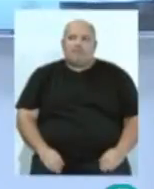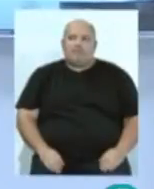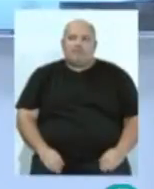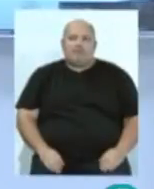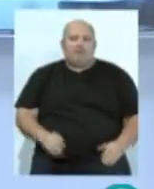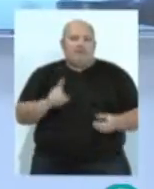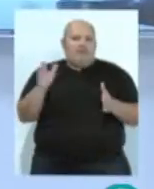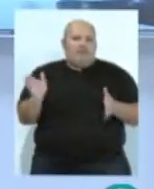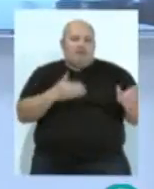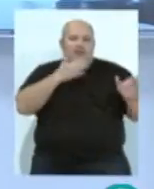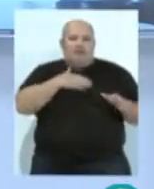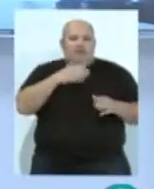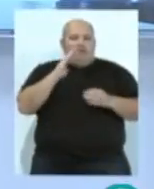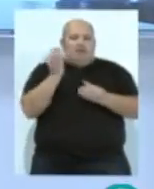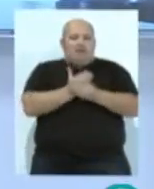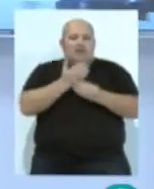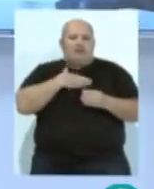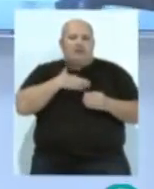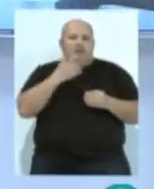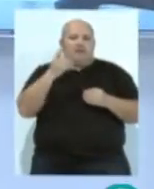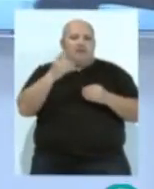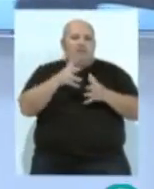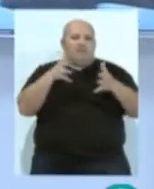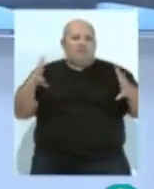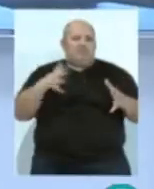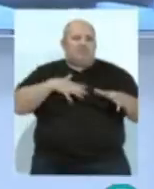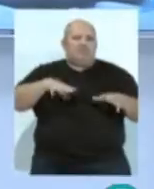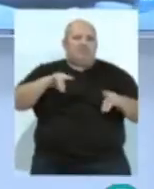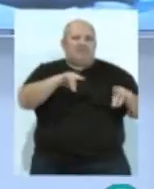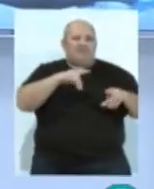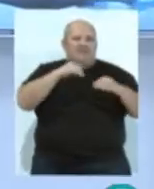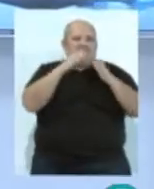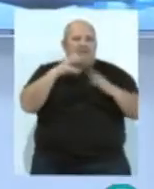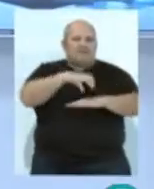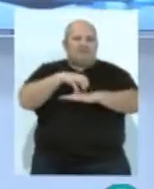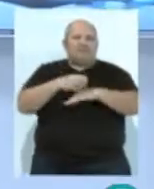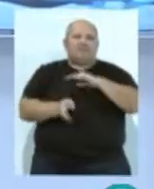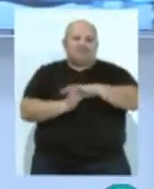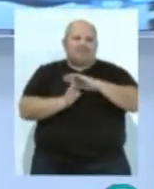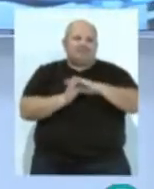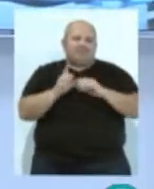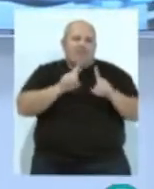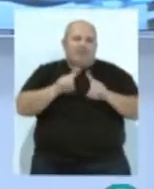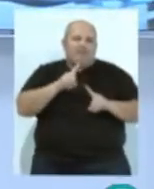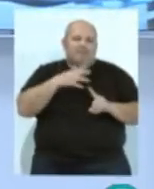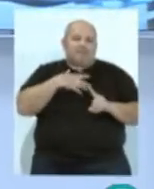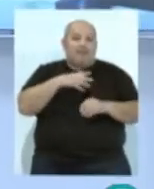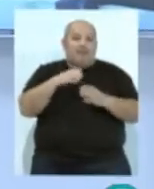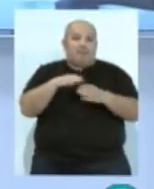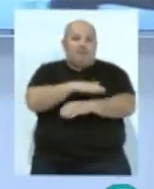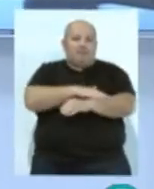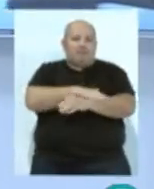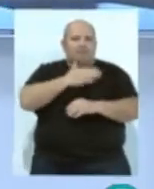Y cambiamos de asunto. El expediente por exceso de ocupación de superficie de los chiringuitos sigue adelante. El equipo de gobierno defiende su